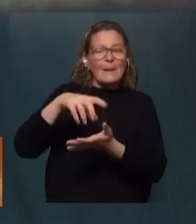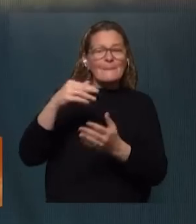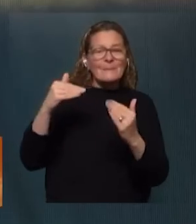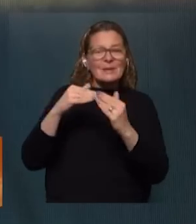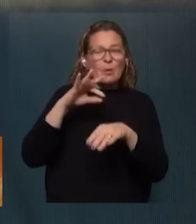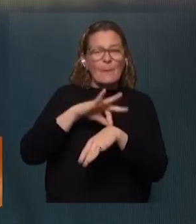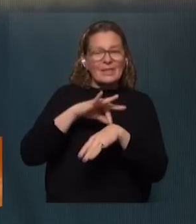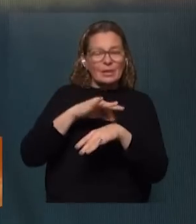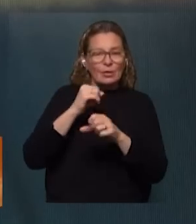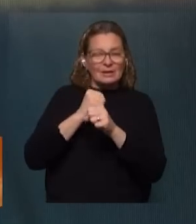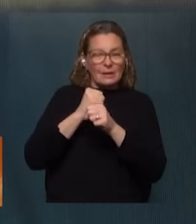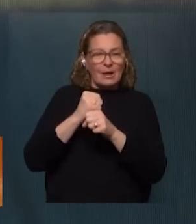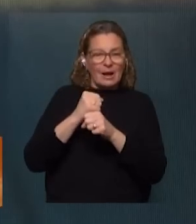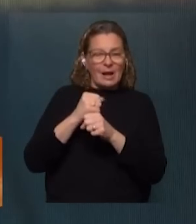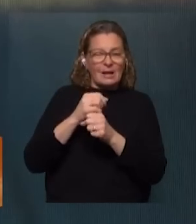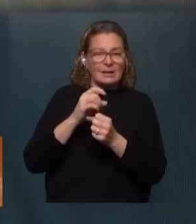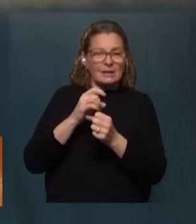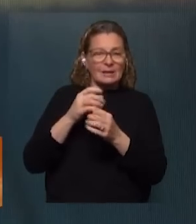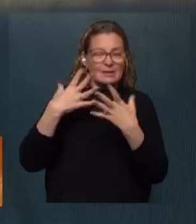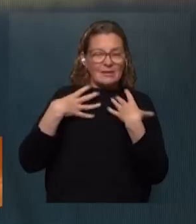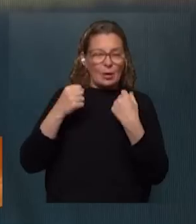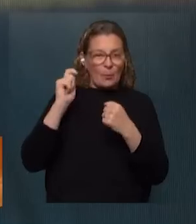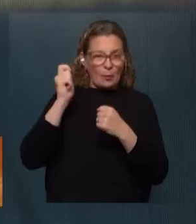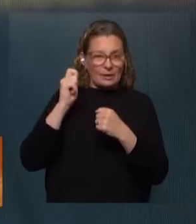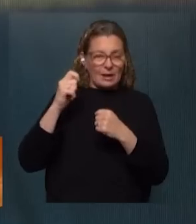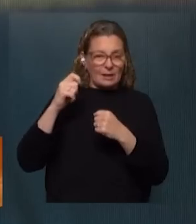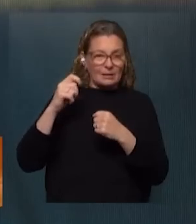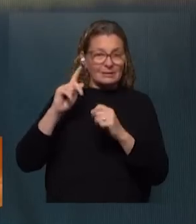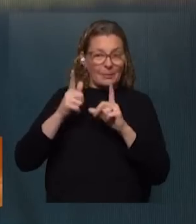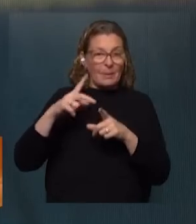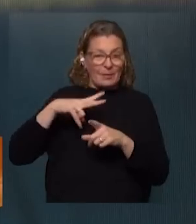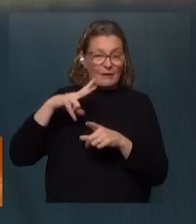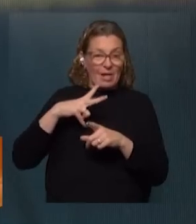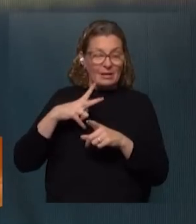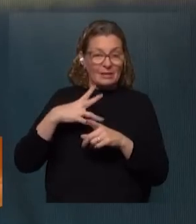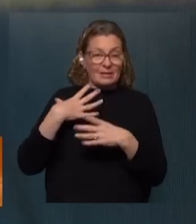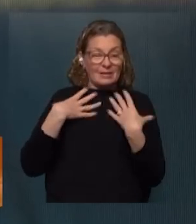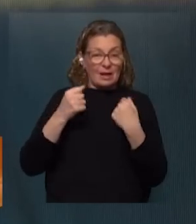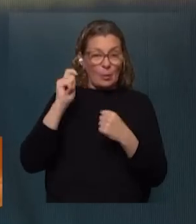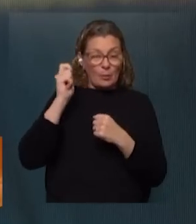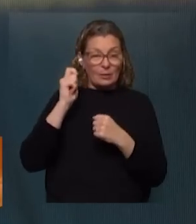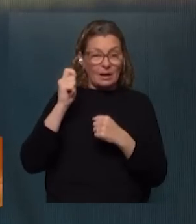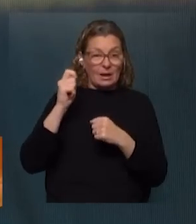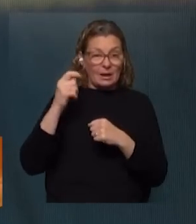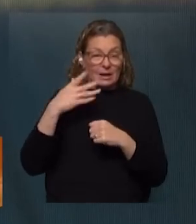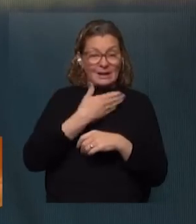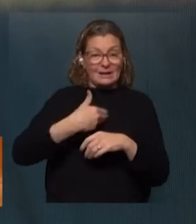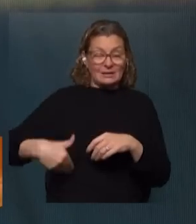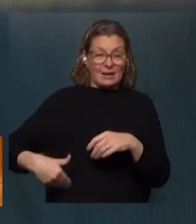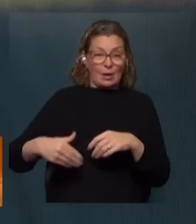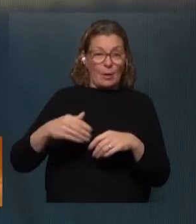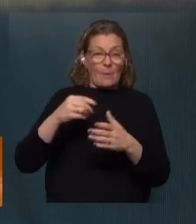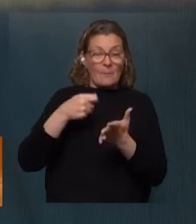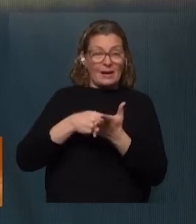enfermera que trabaja en salud pública trabaja en una mutualista bueno en salud pública el patrón que es el Estado paga 19